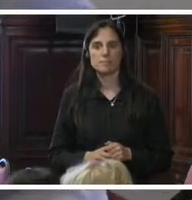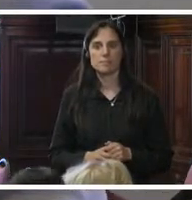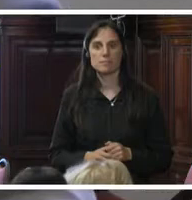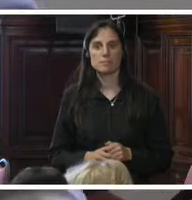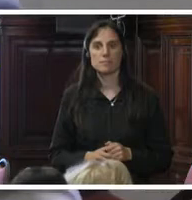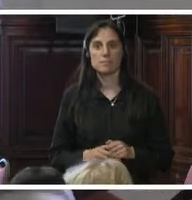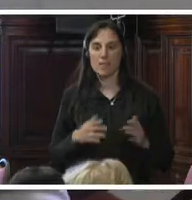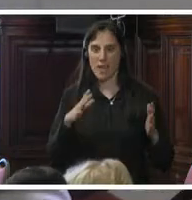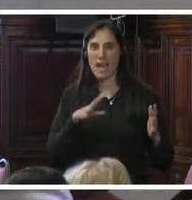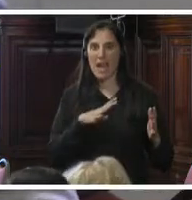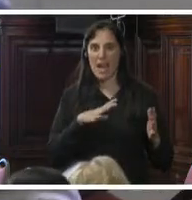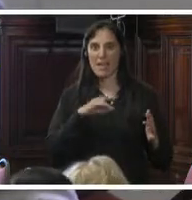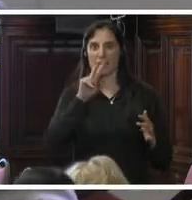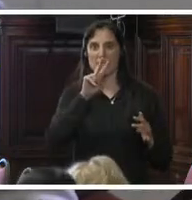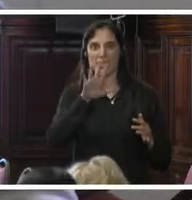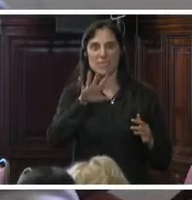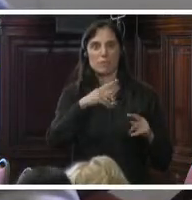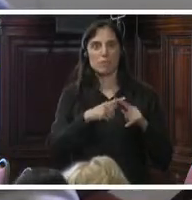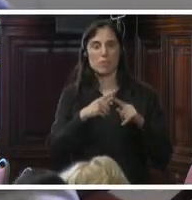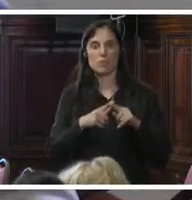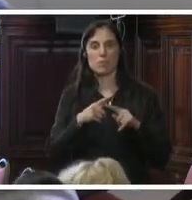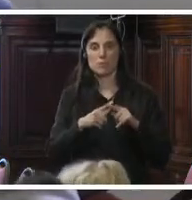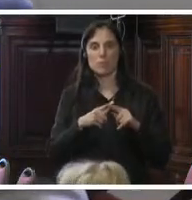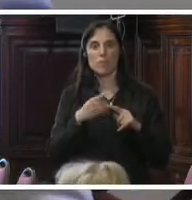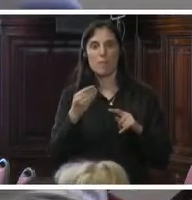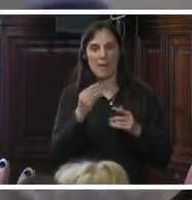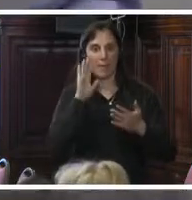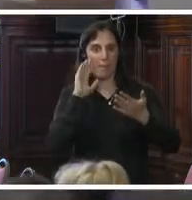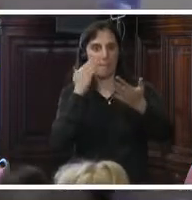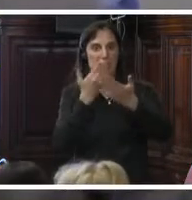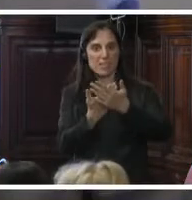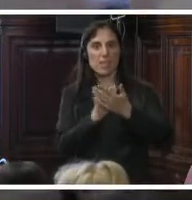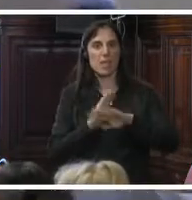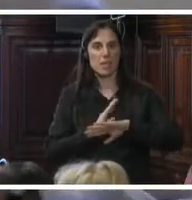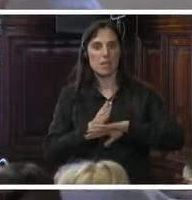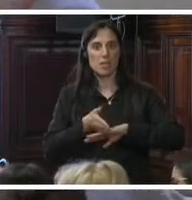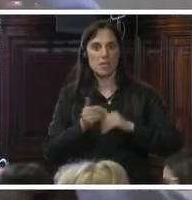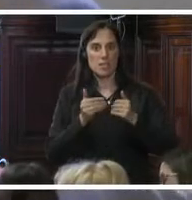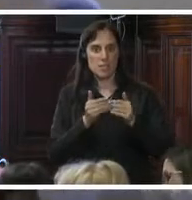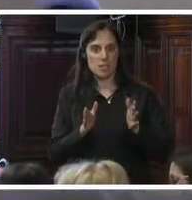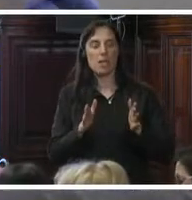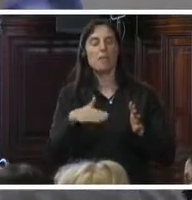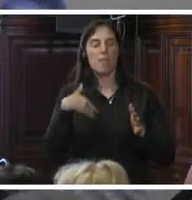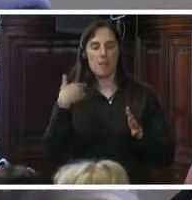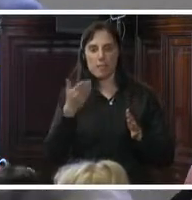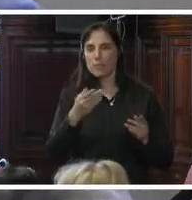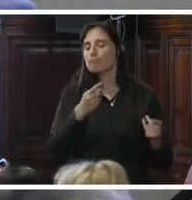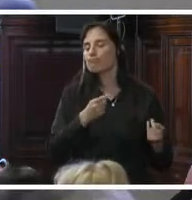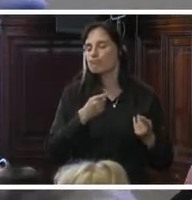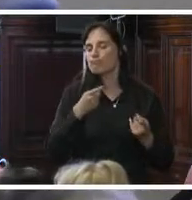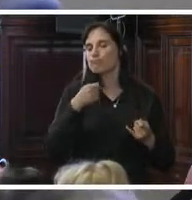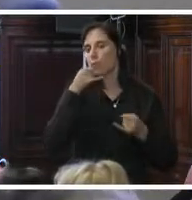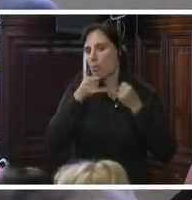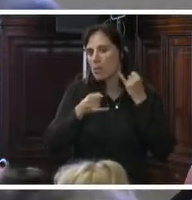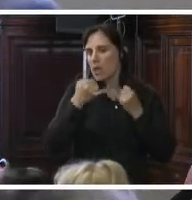Y tenemos 25 minutos para la presentación inicial. Y luego recibiremos comentarios